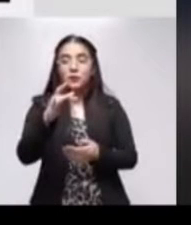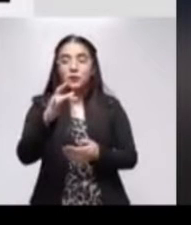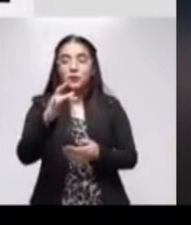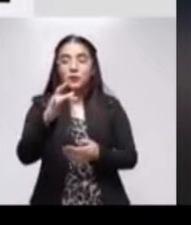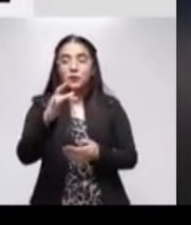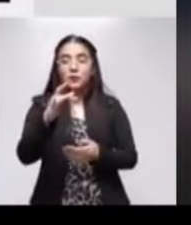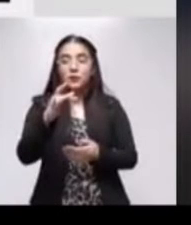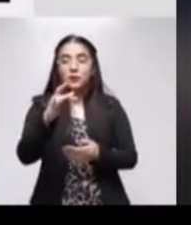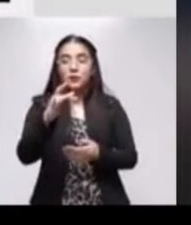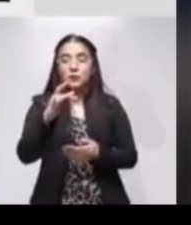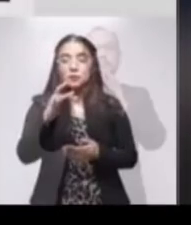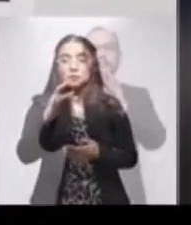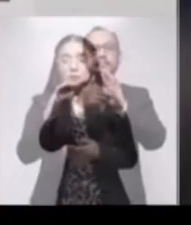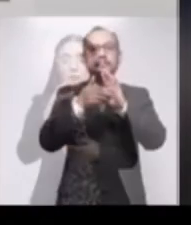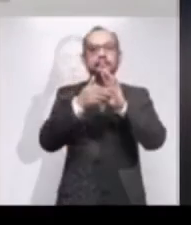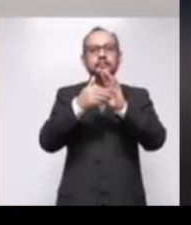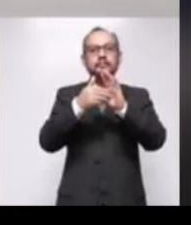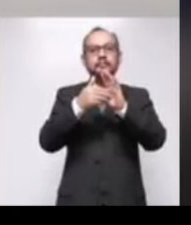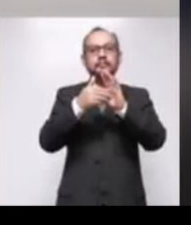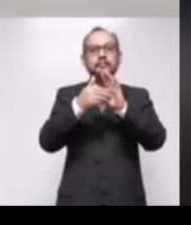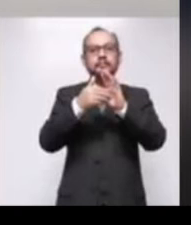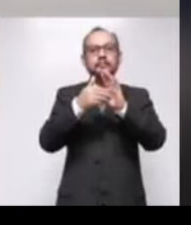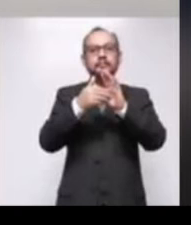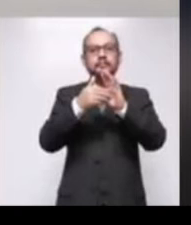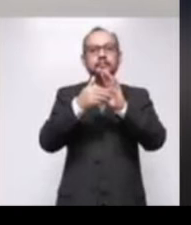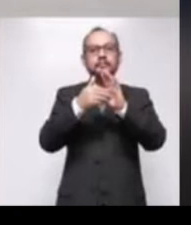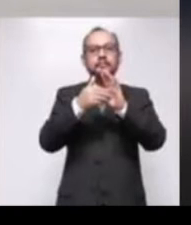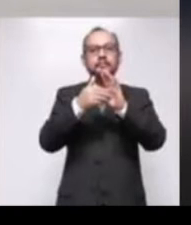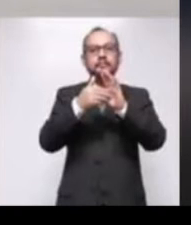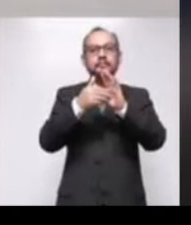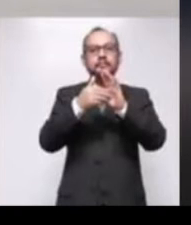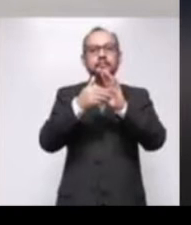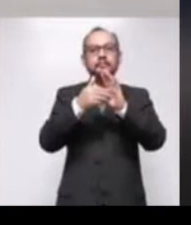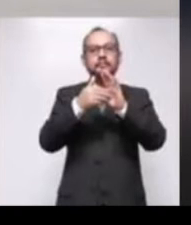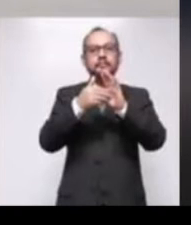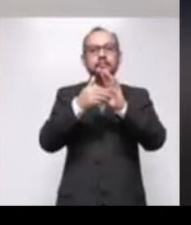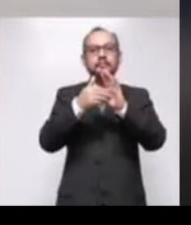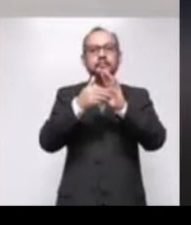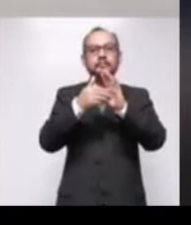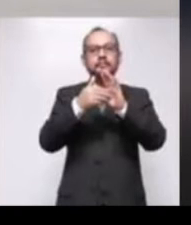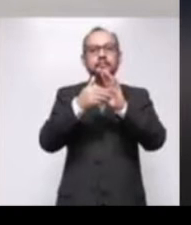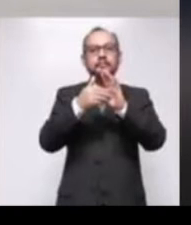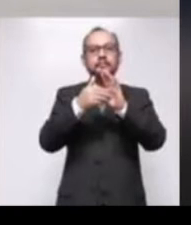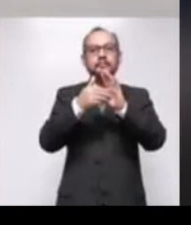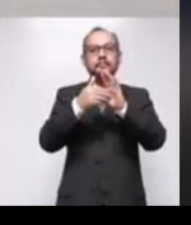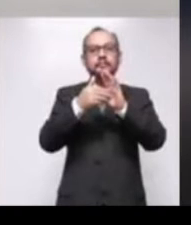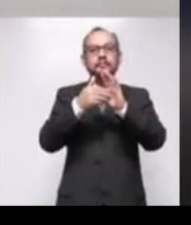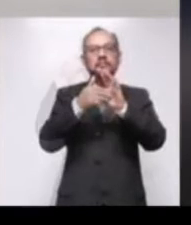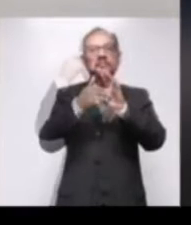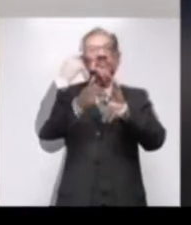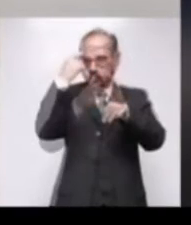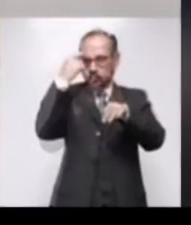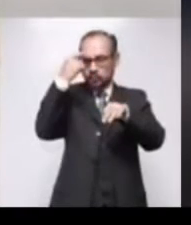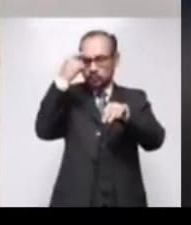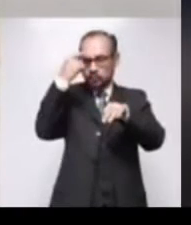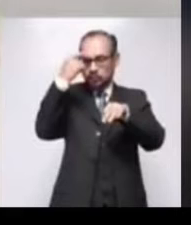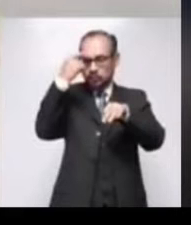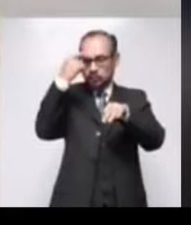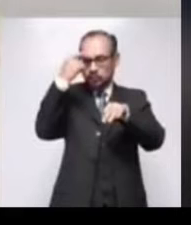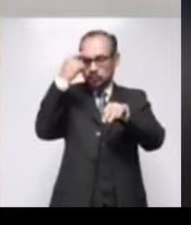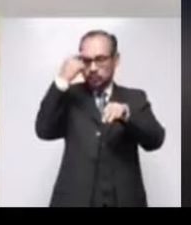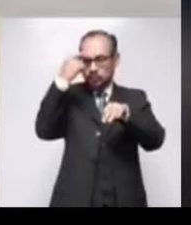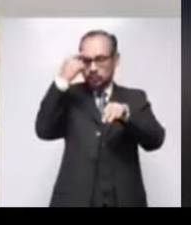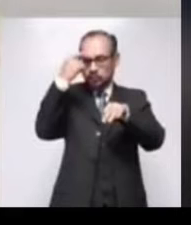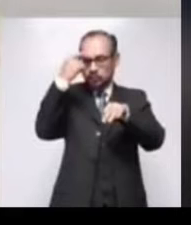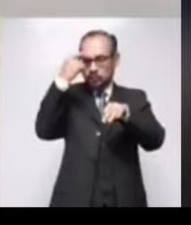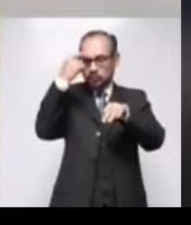En el tema educativo, Raúl Meneses advirtió sobre la necesidad urgente de cerrar la brecha tecnológica en